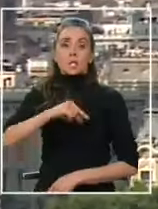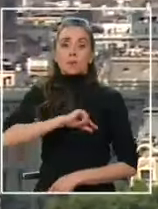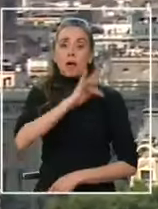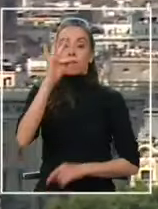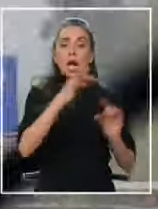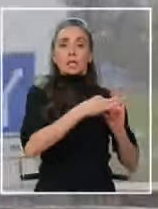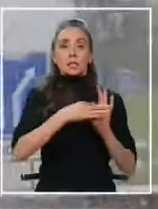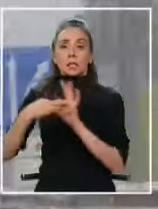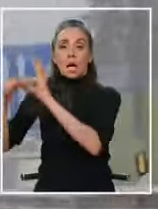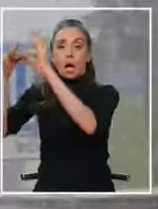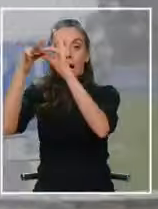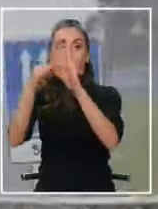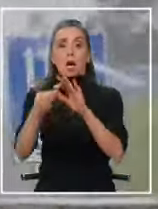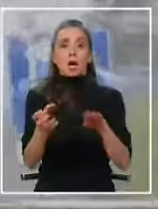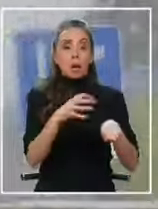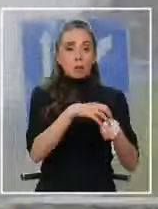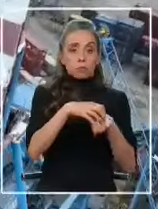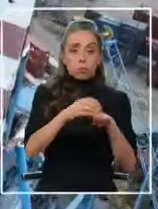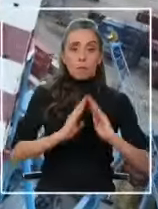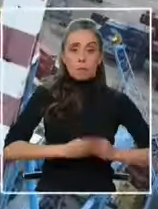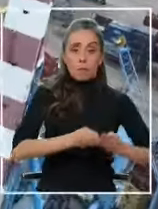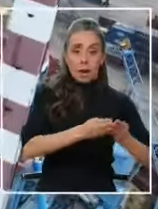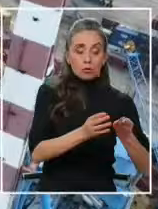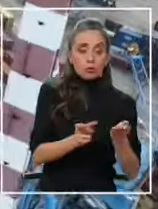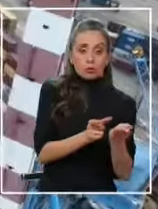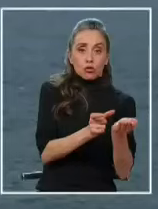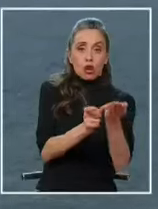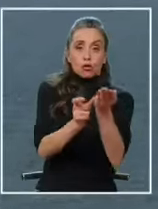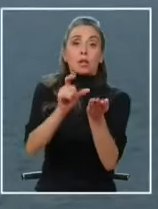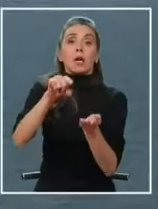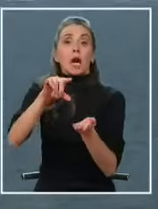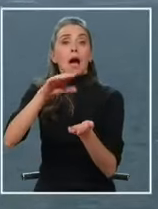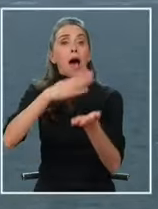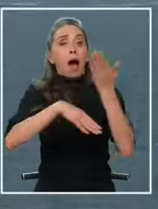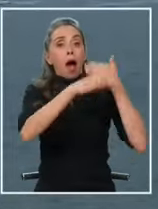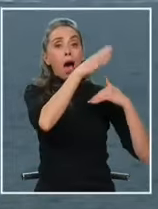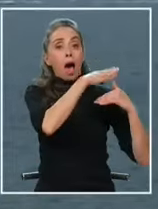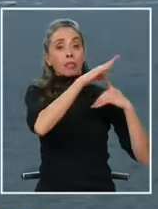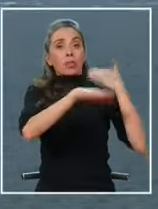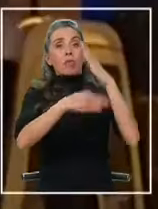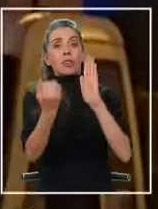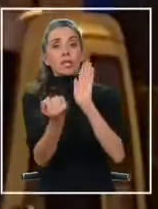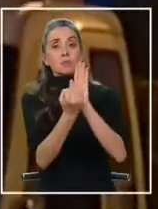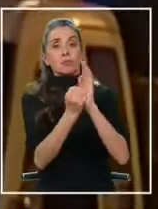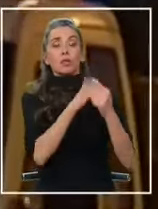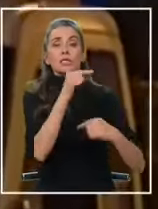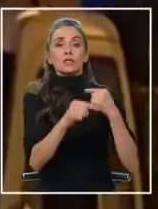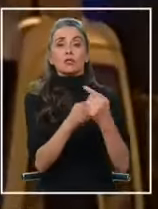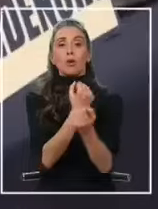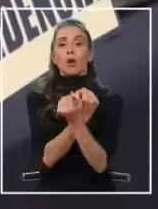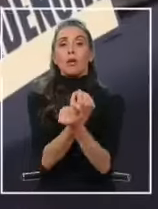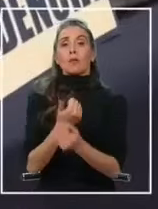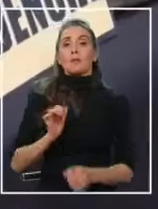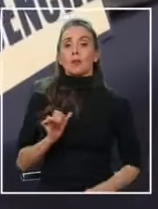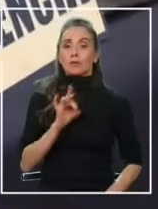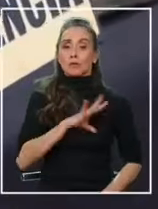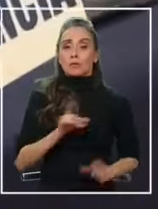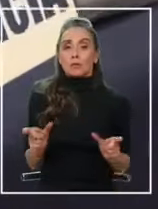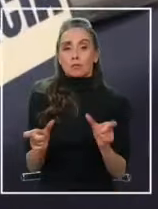una inédita entrega controlada vía marítima internacional que marca un antes y un después en la historia policial chilena